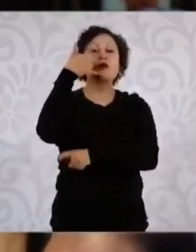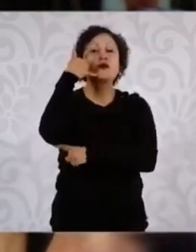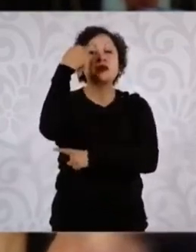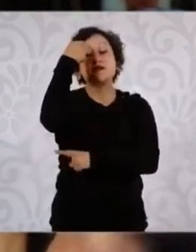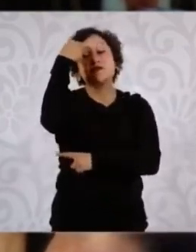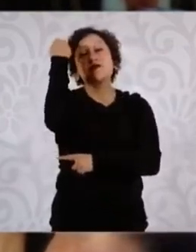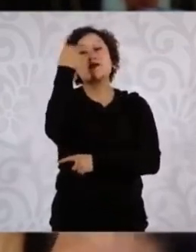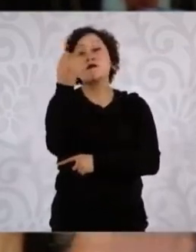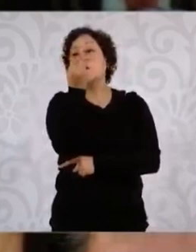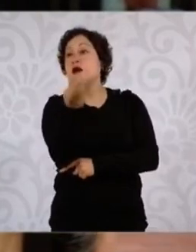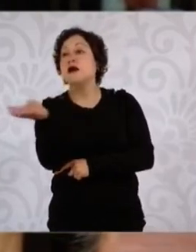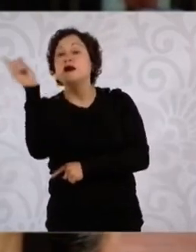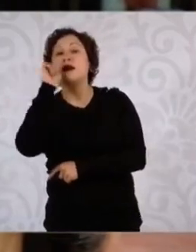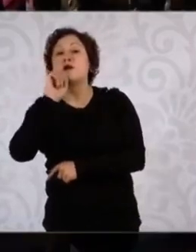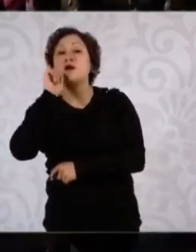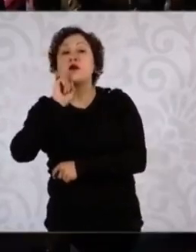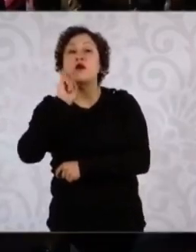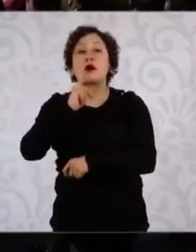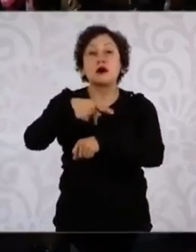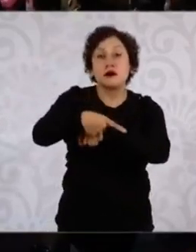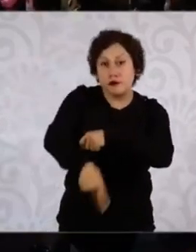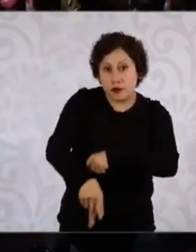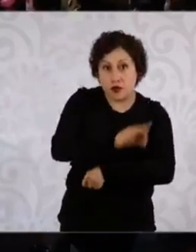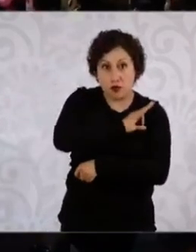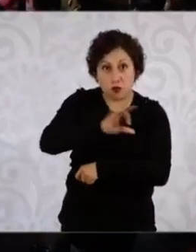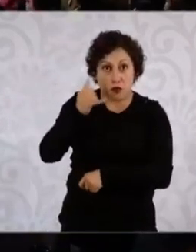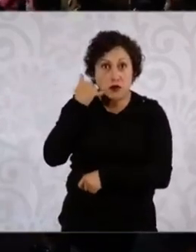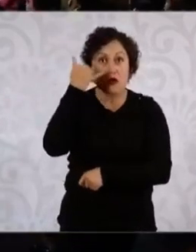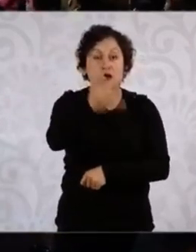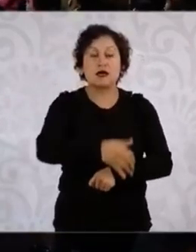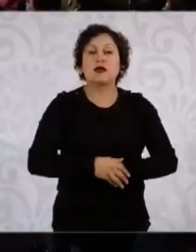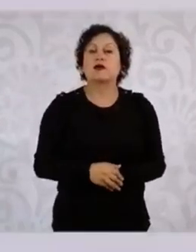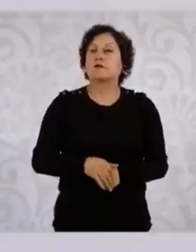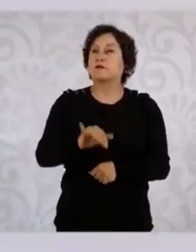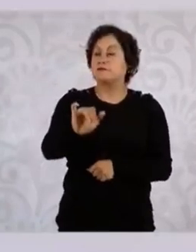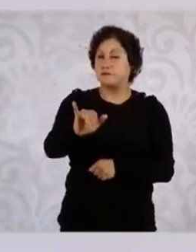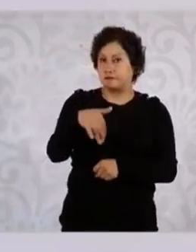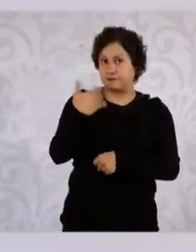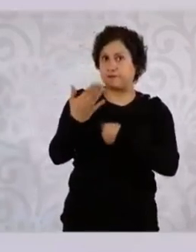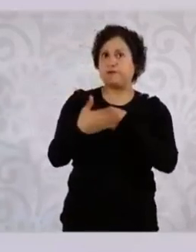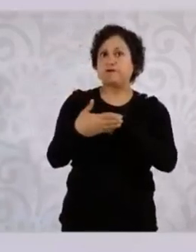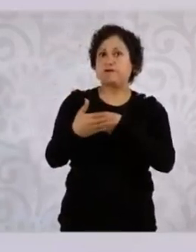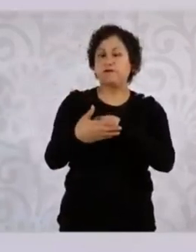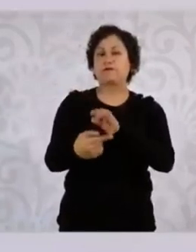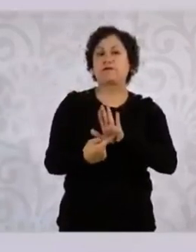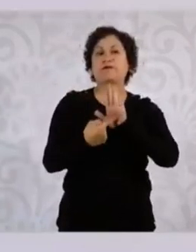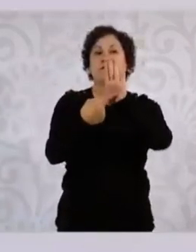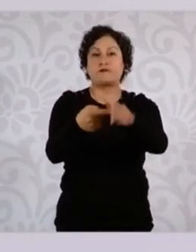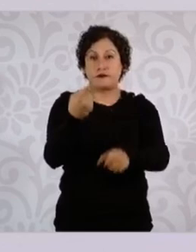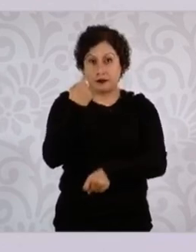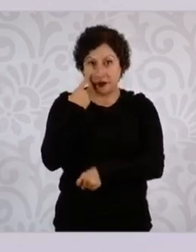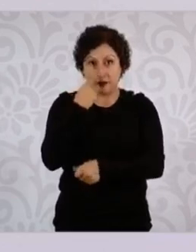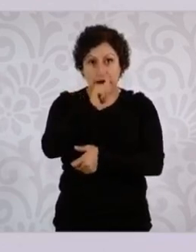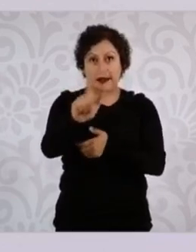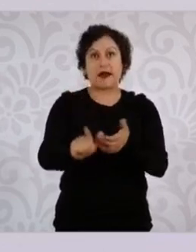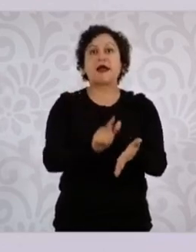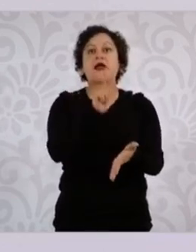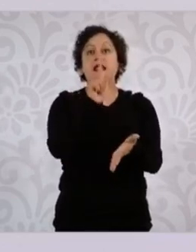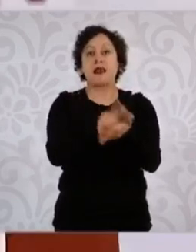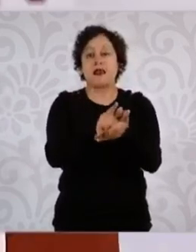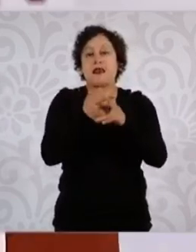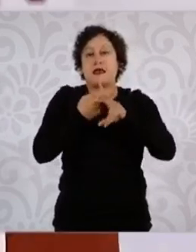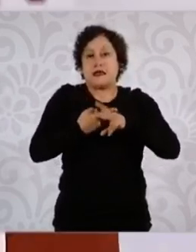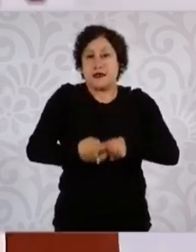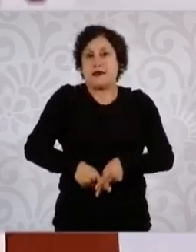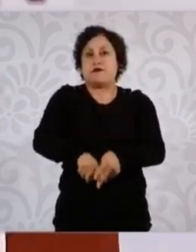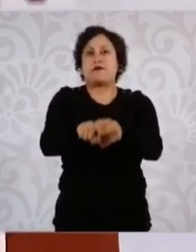Secretaría de las Mujeres. Ya vamos a presentar, la ley orgánica entra en funciones a